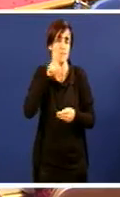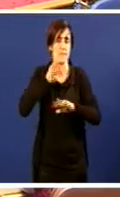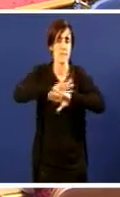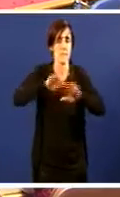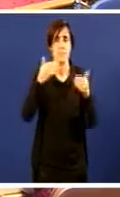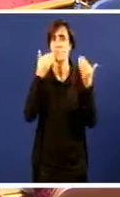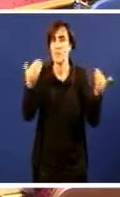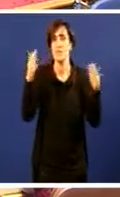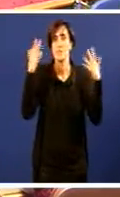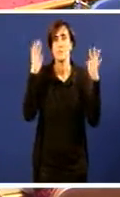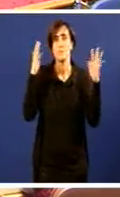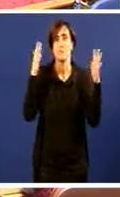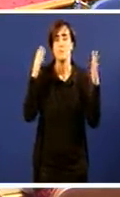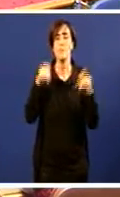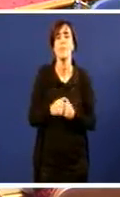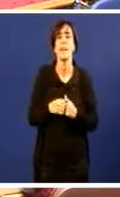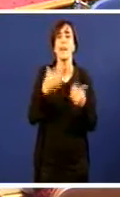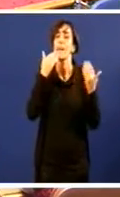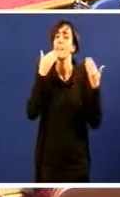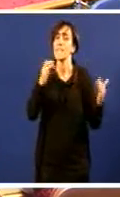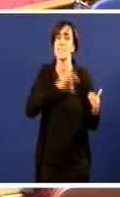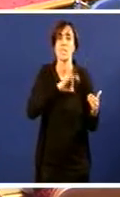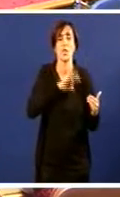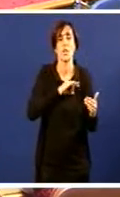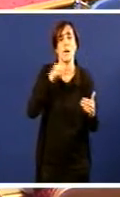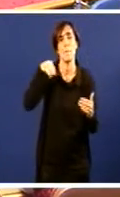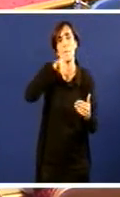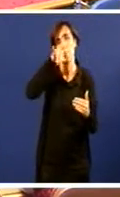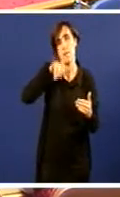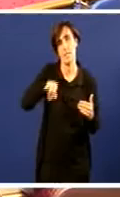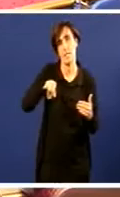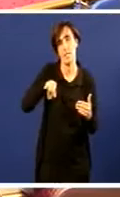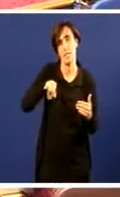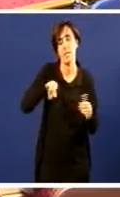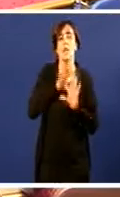Gracias, señora Martínez. Grupo Parlamentario de Alternativa Galera de Esquerda, señor Sánchez.